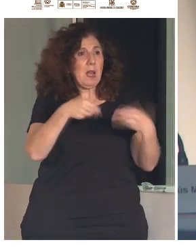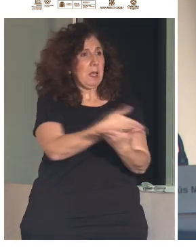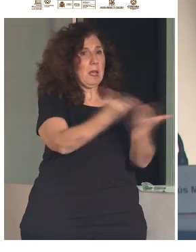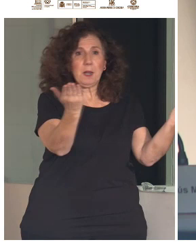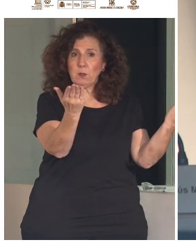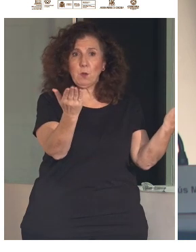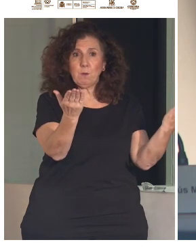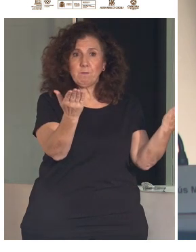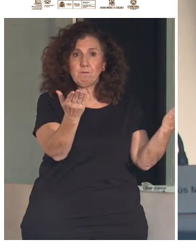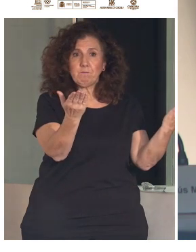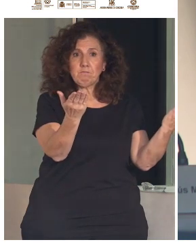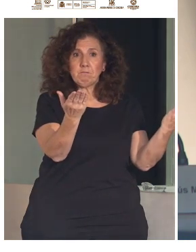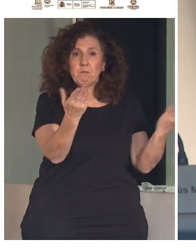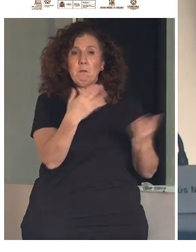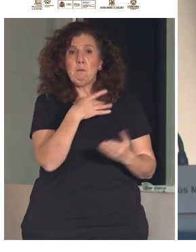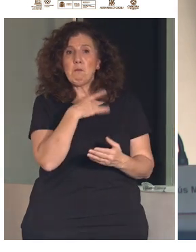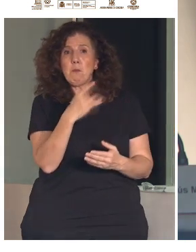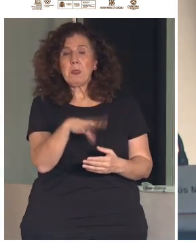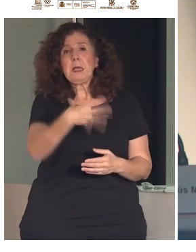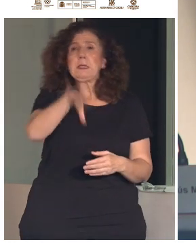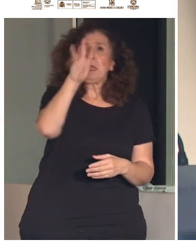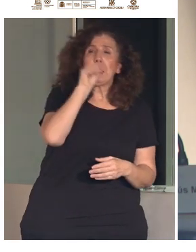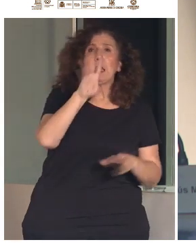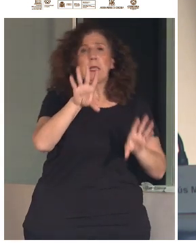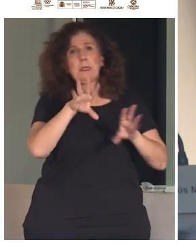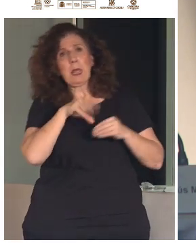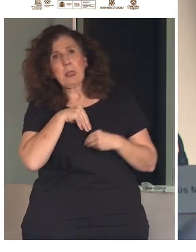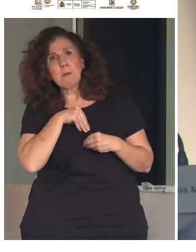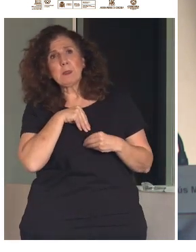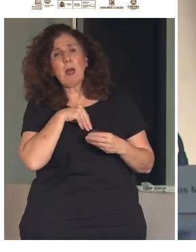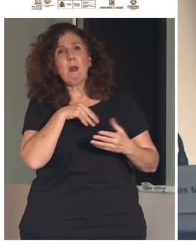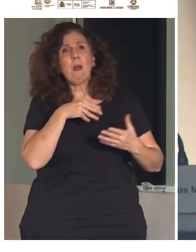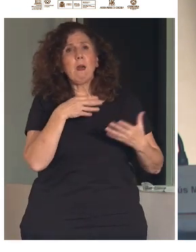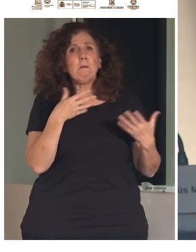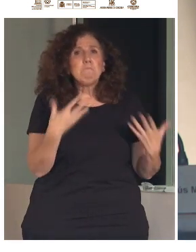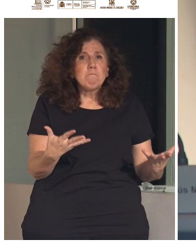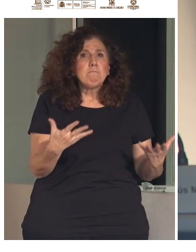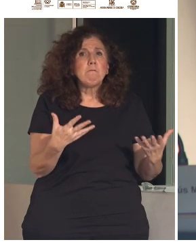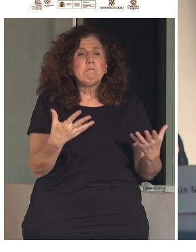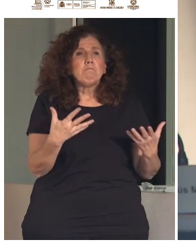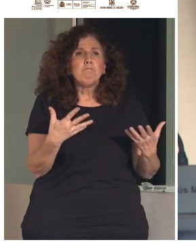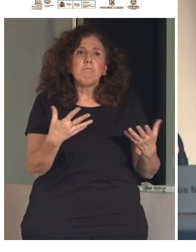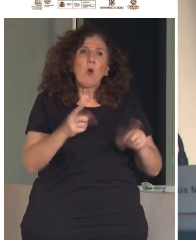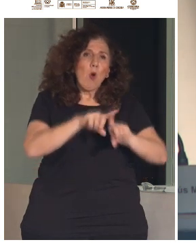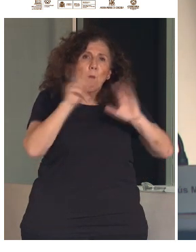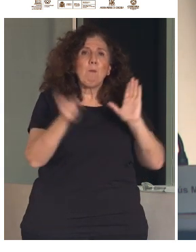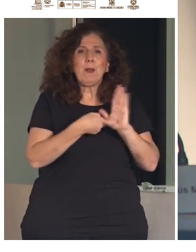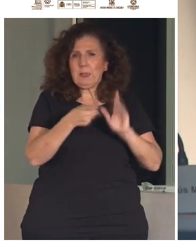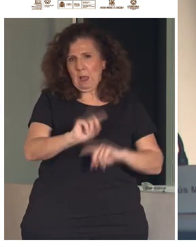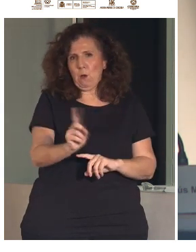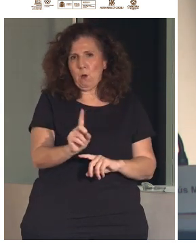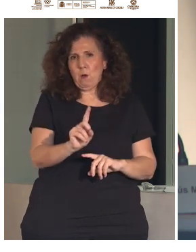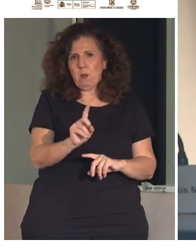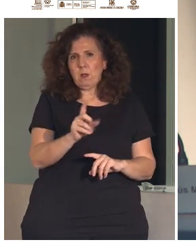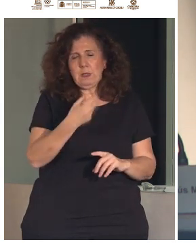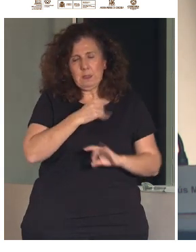Parece estar fuera de toda duda y se entiende, se acepta, aunque todavía no en toda su extensión, que si una persona tiene